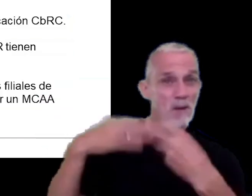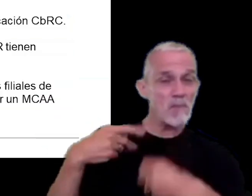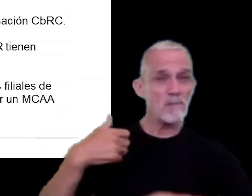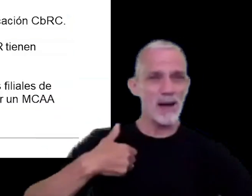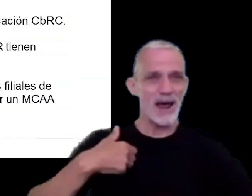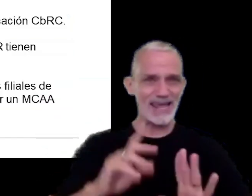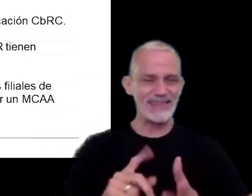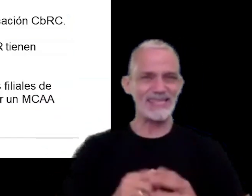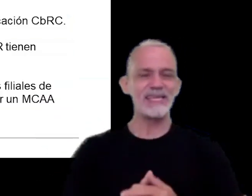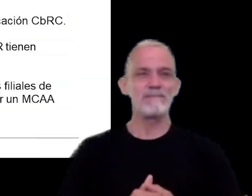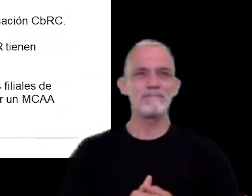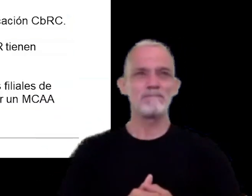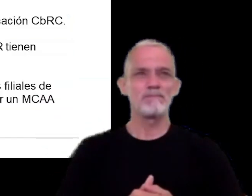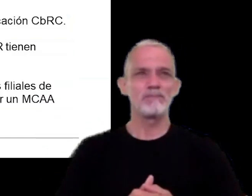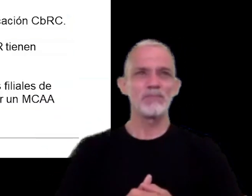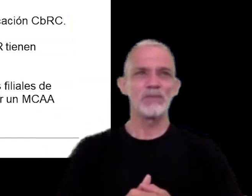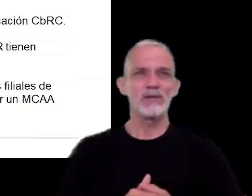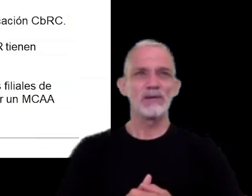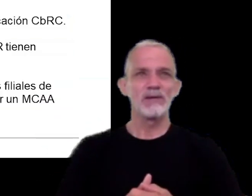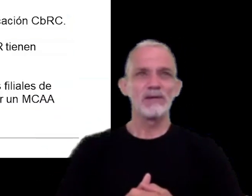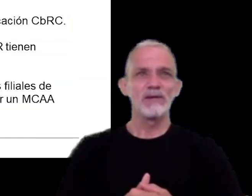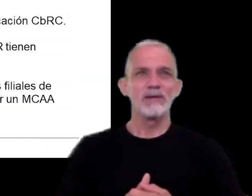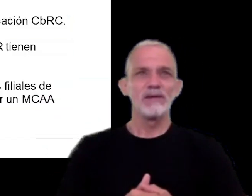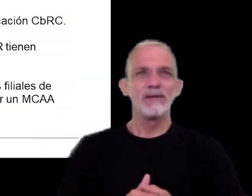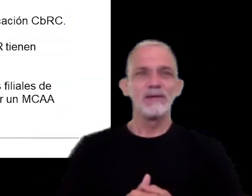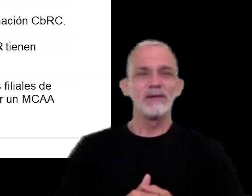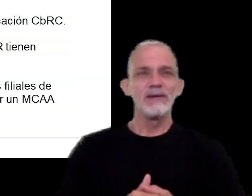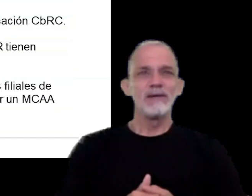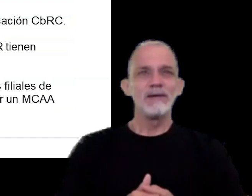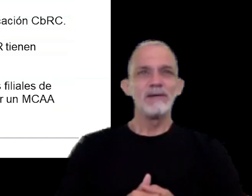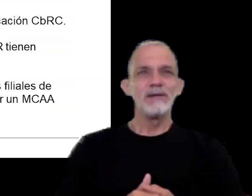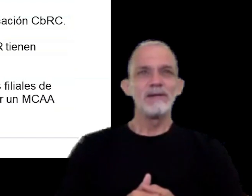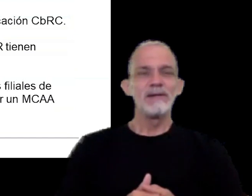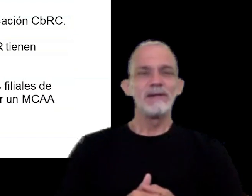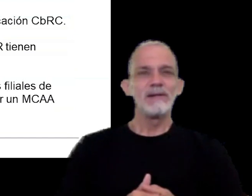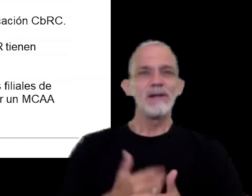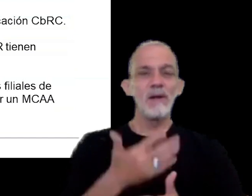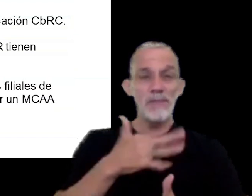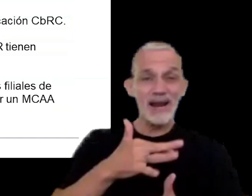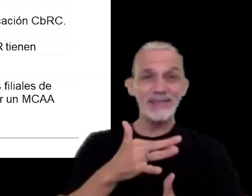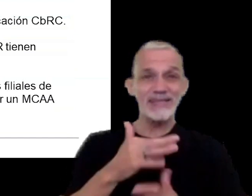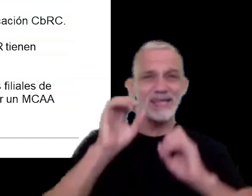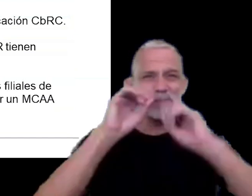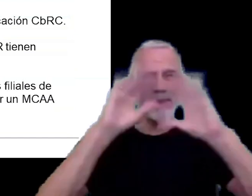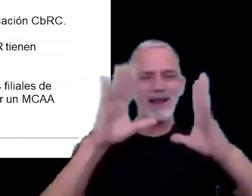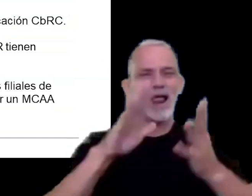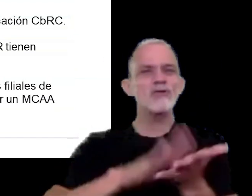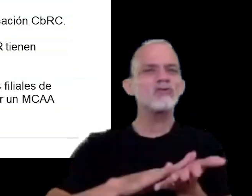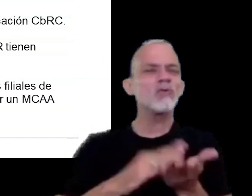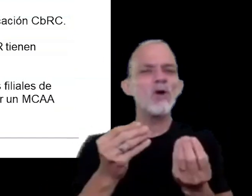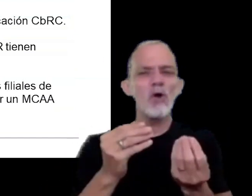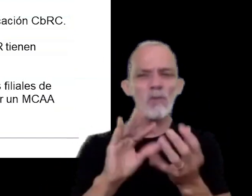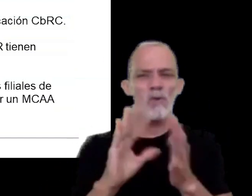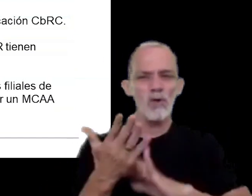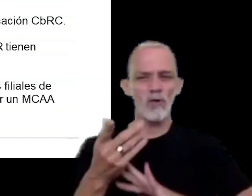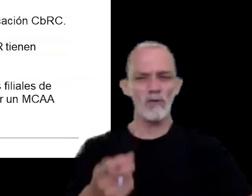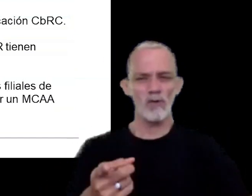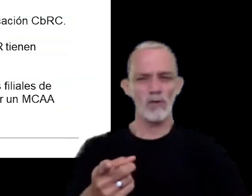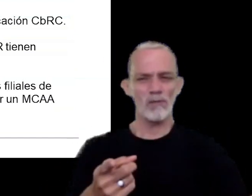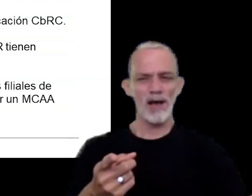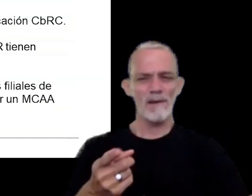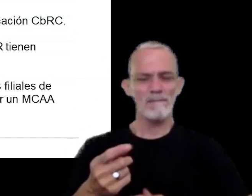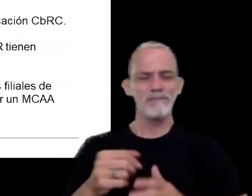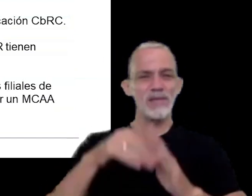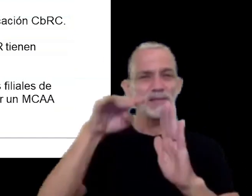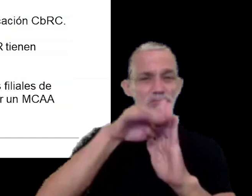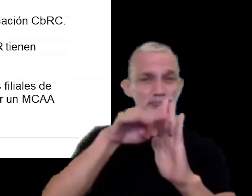y para tomar un poco de dimensión de las perspectivas sobre la aplicación